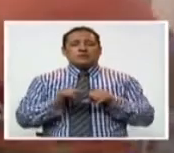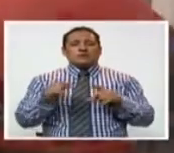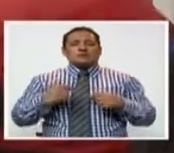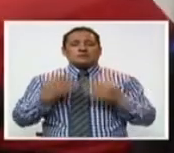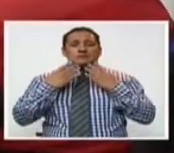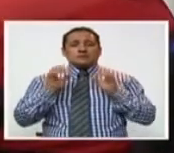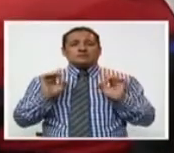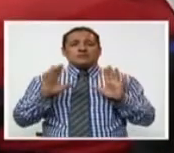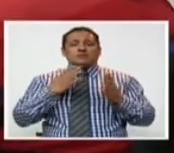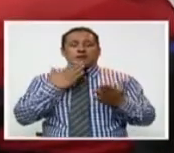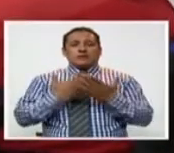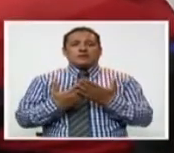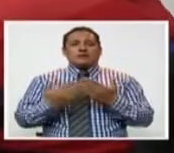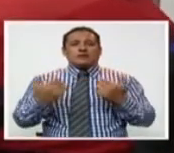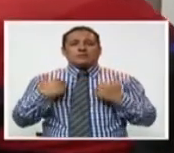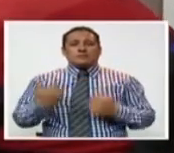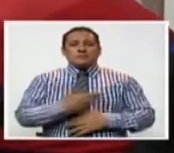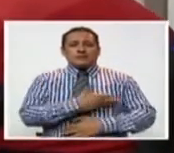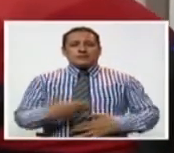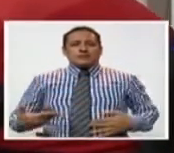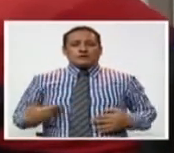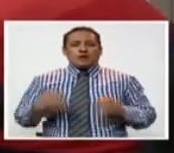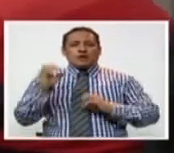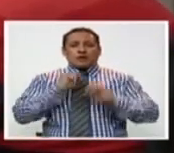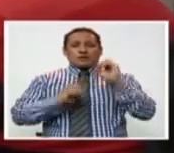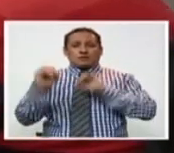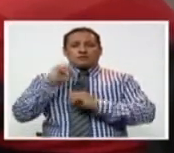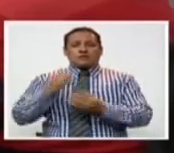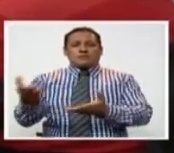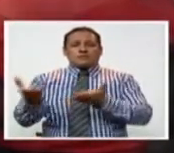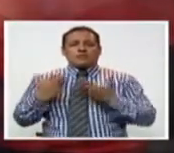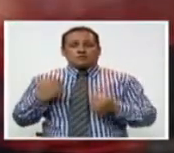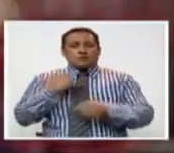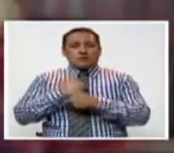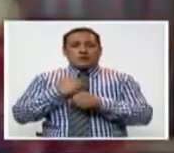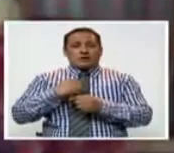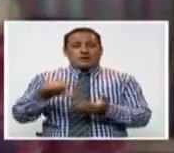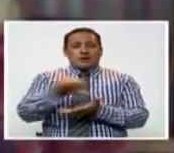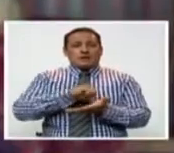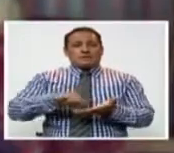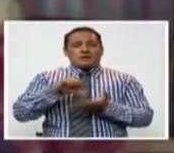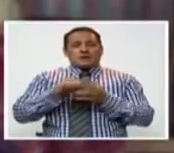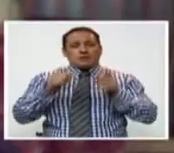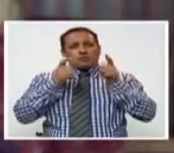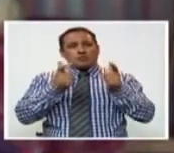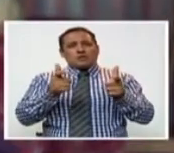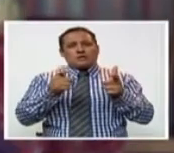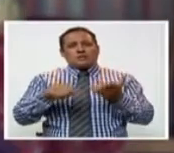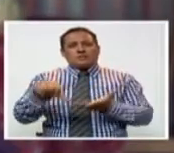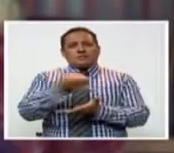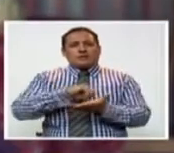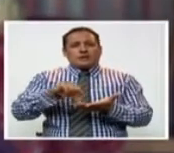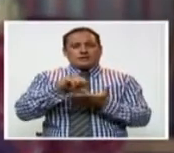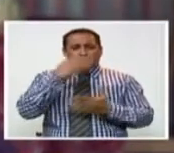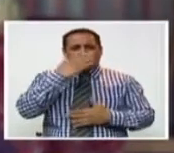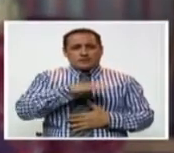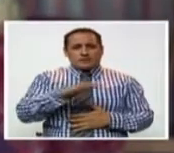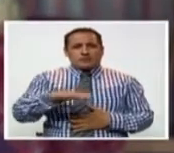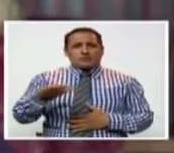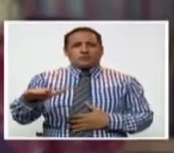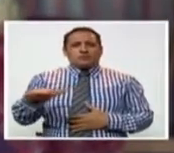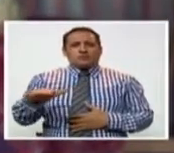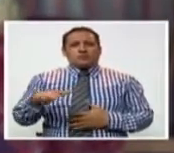Gracias a, bueno, también al presidente de la urbanización que también me dio un trabajito acá en el parque, en cuidado, atención en el parque para niños.